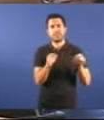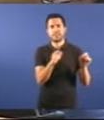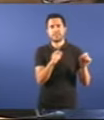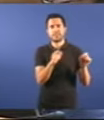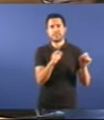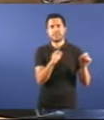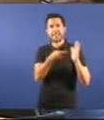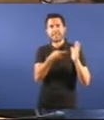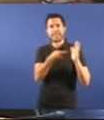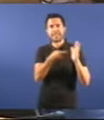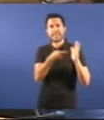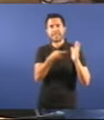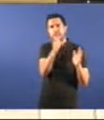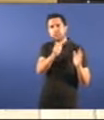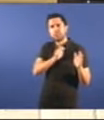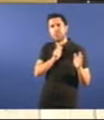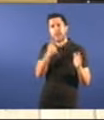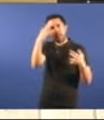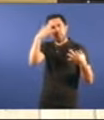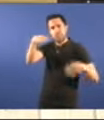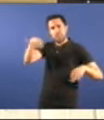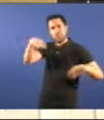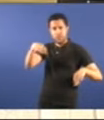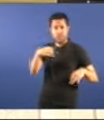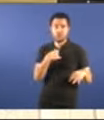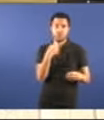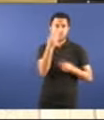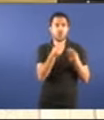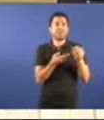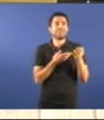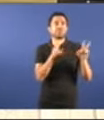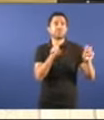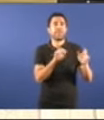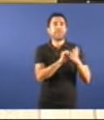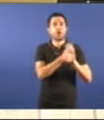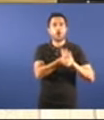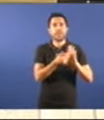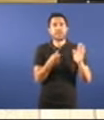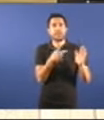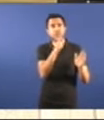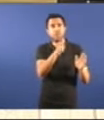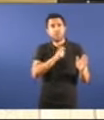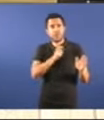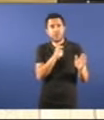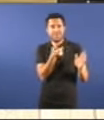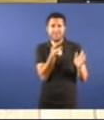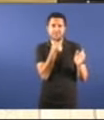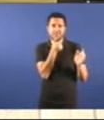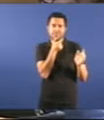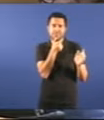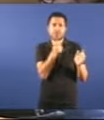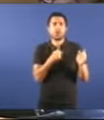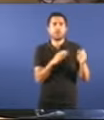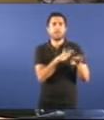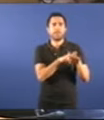retirar do diario de sesiós. Esto é unha cuestión de orden. Supoño é un calificativo e pido que paren o tempo.